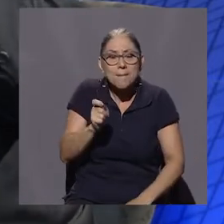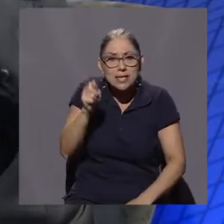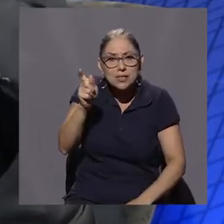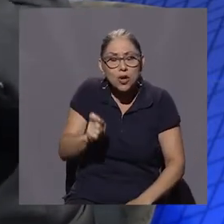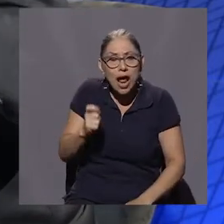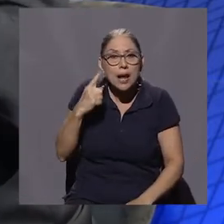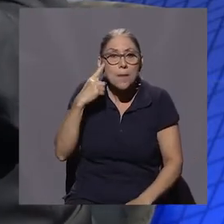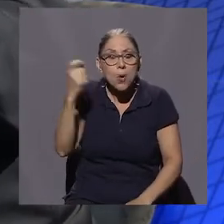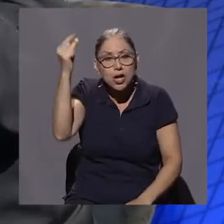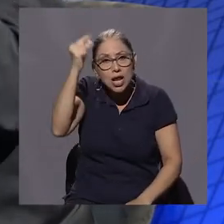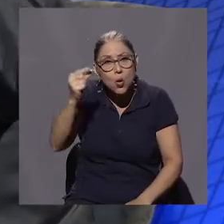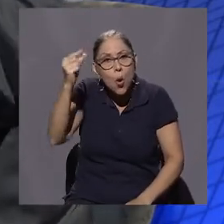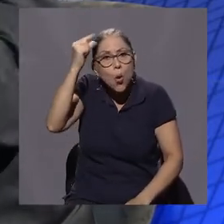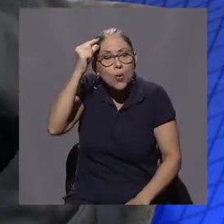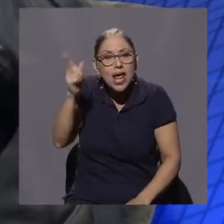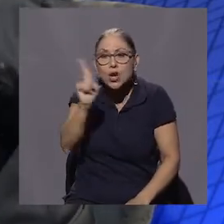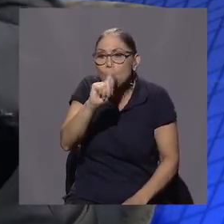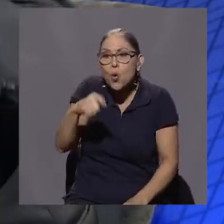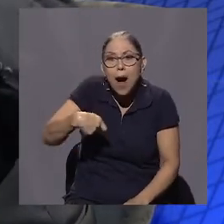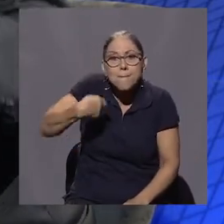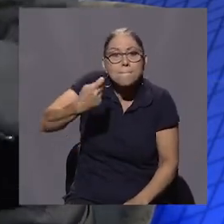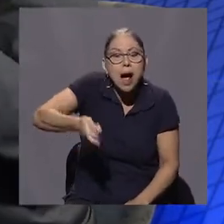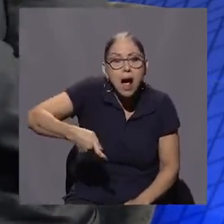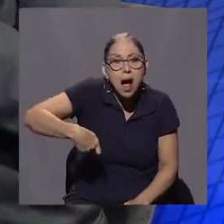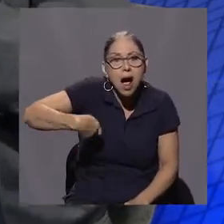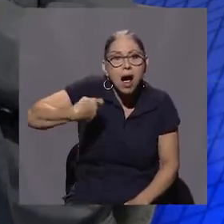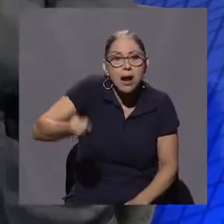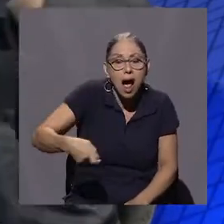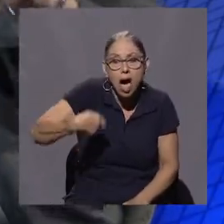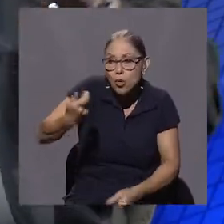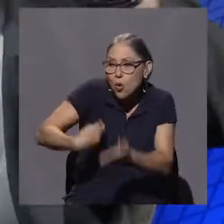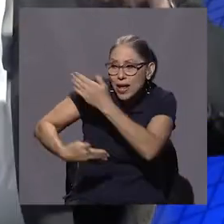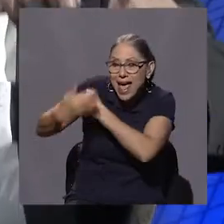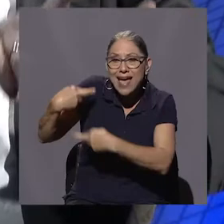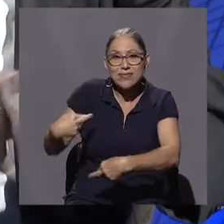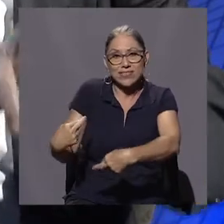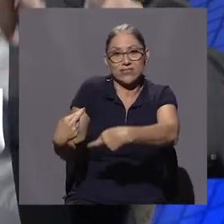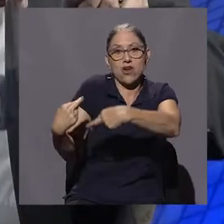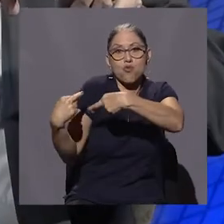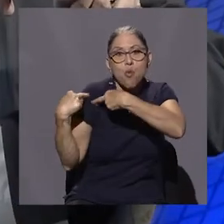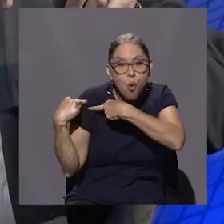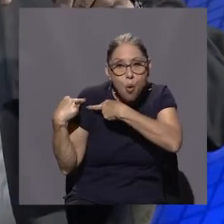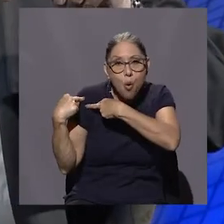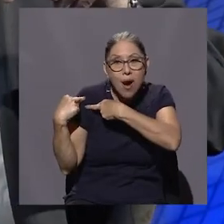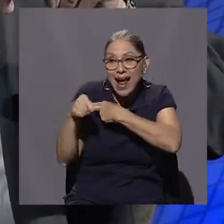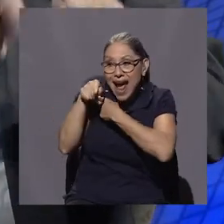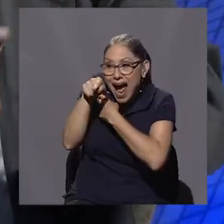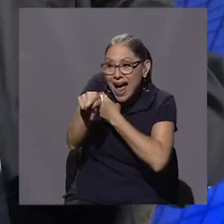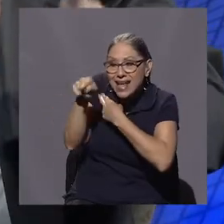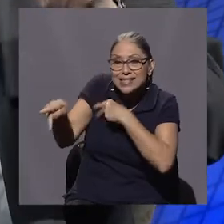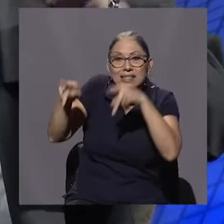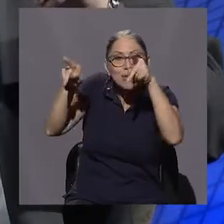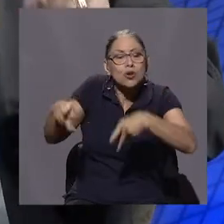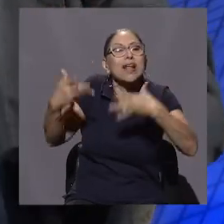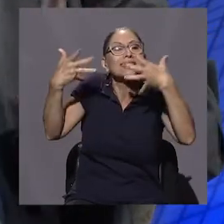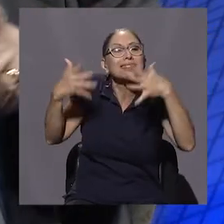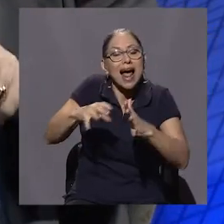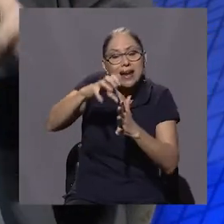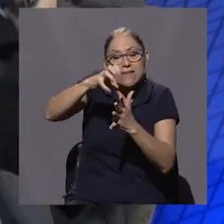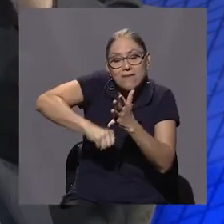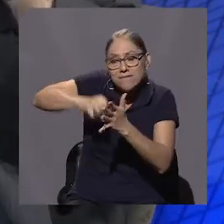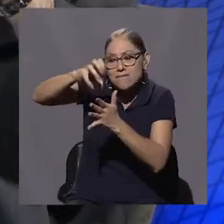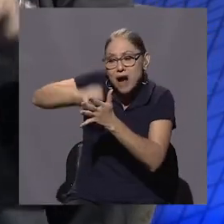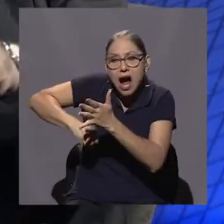el gobierno no ha pagado las cuotas obreros patronales que también le rebajaron el